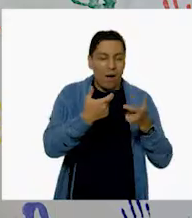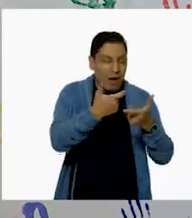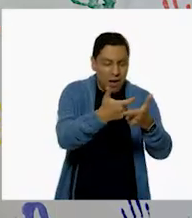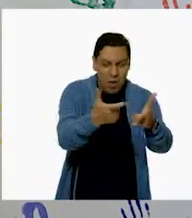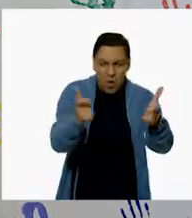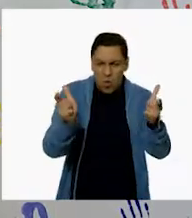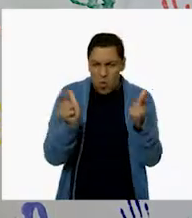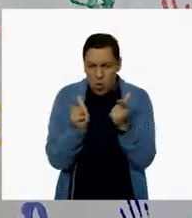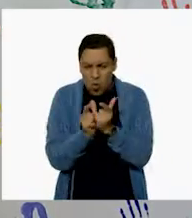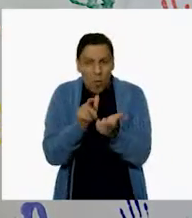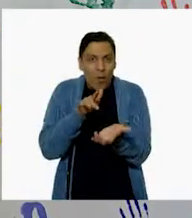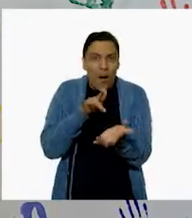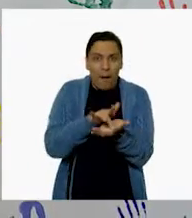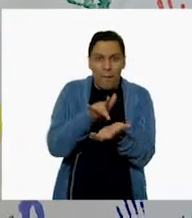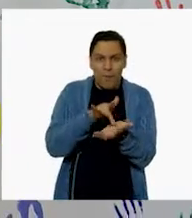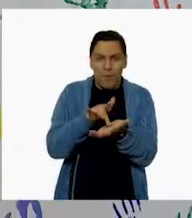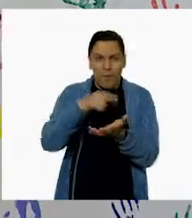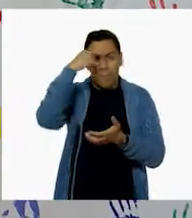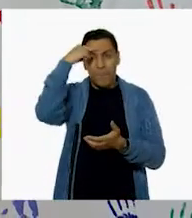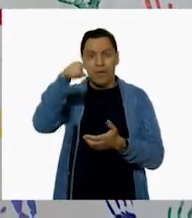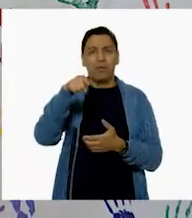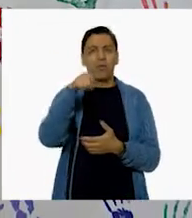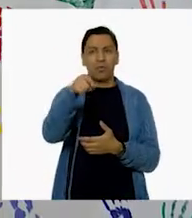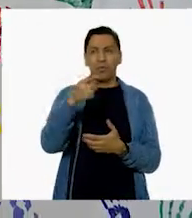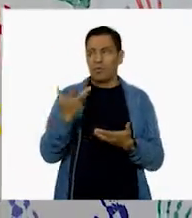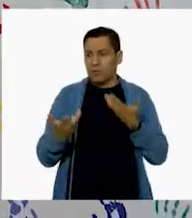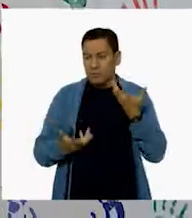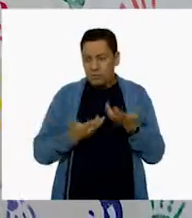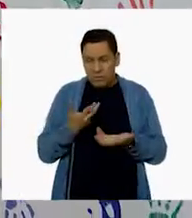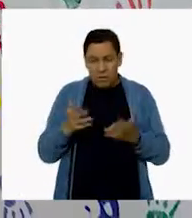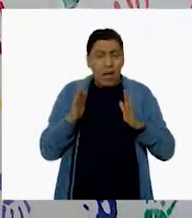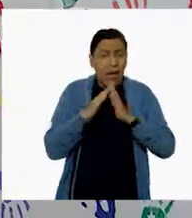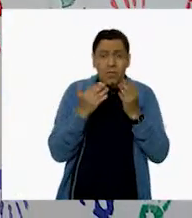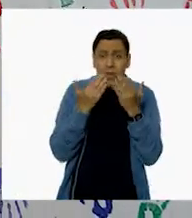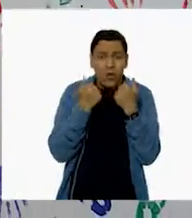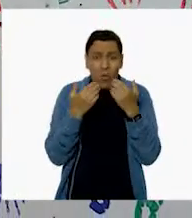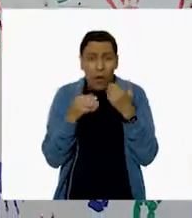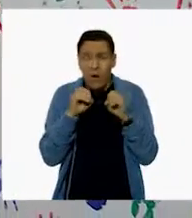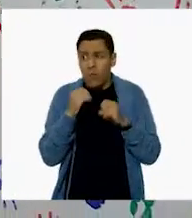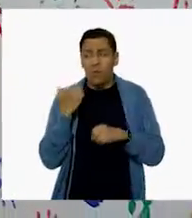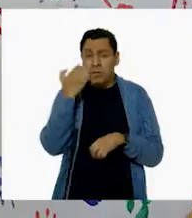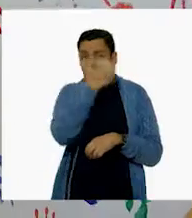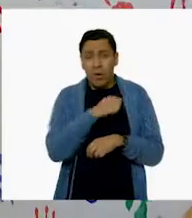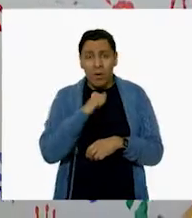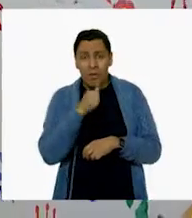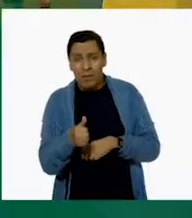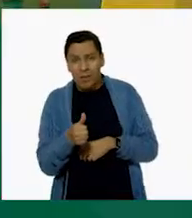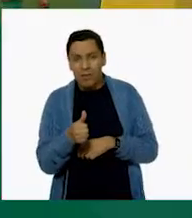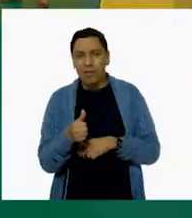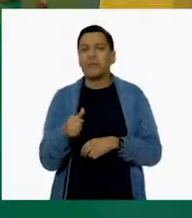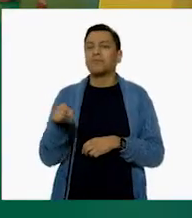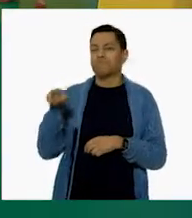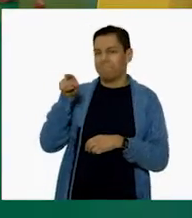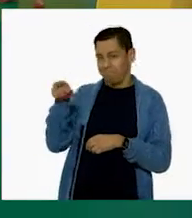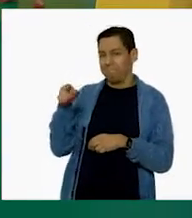y que también nos ayudan a quienes no tienen un hogar o que no van a la escuela. Sí. Muy bien. Y ya tienen su foto también,